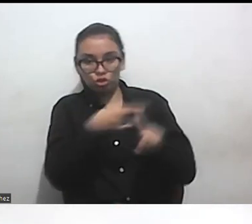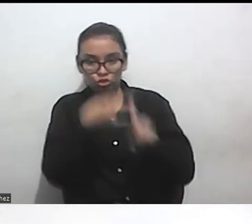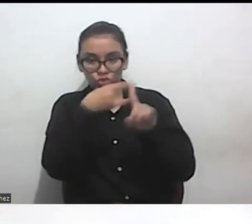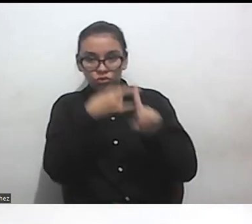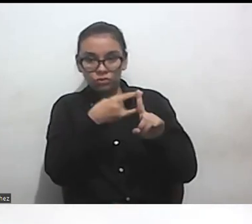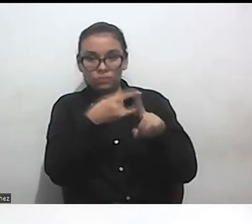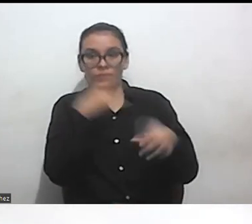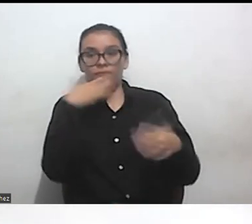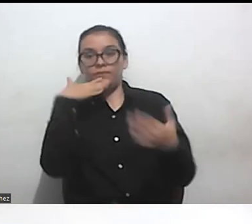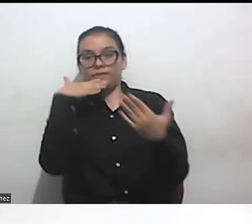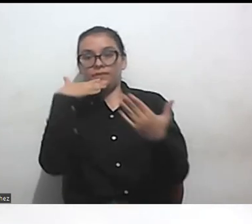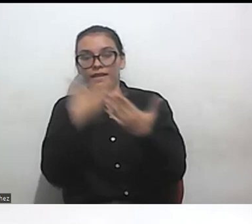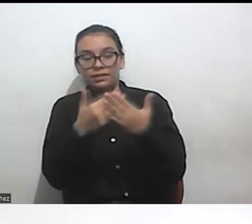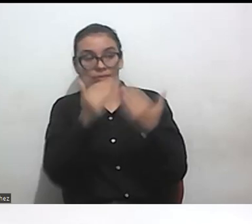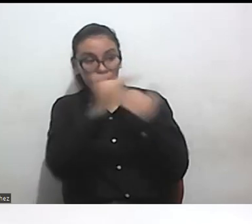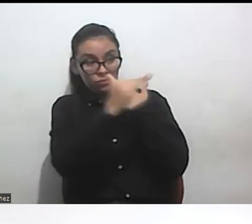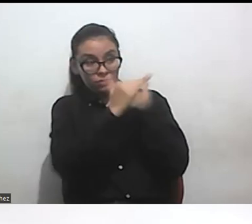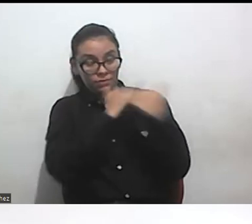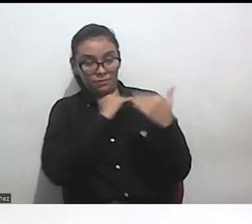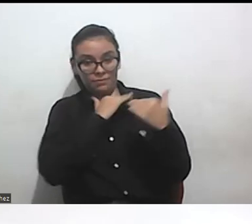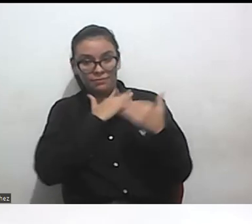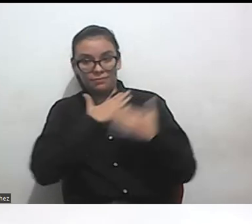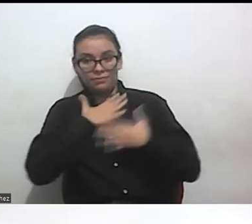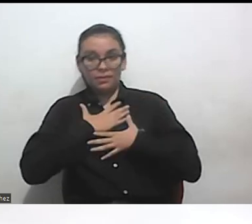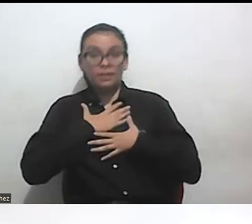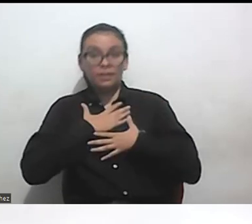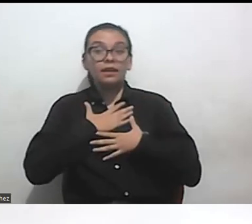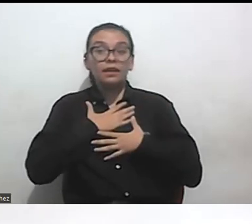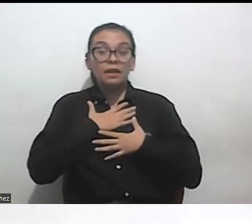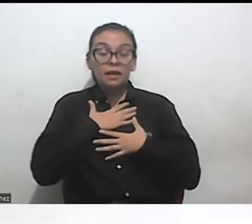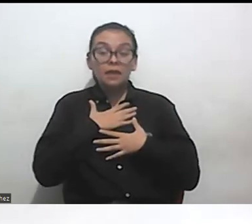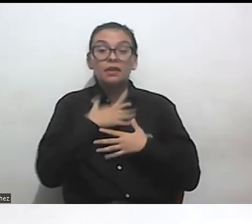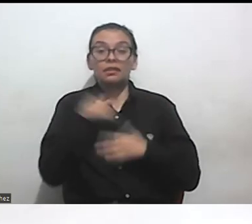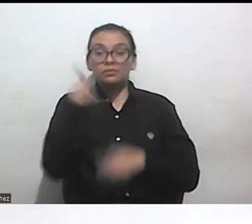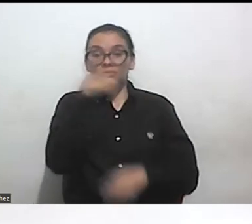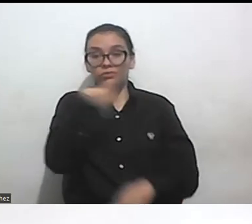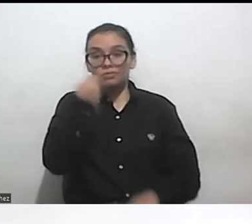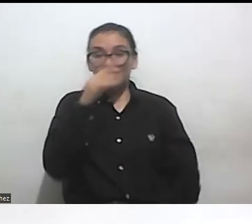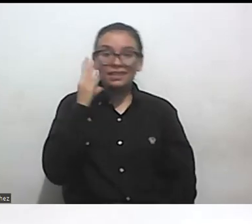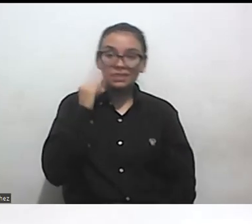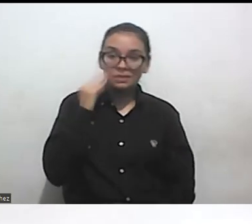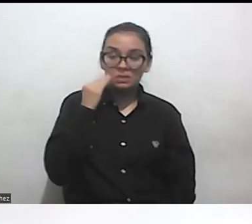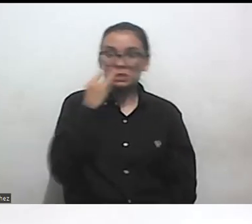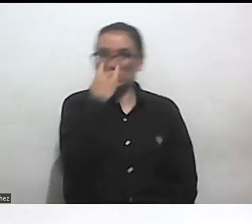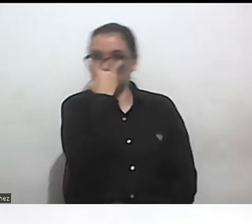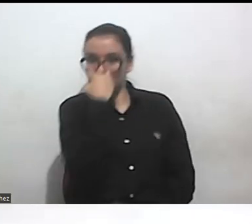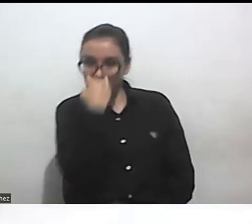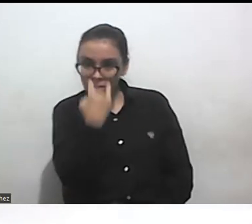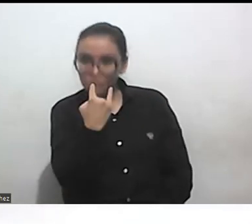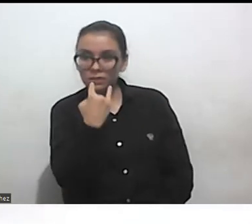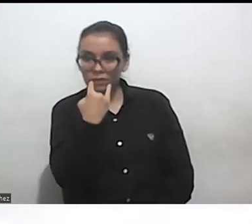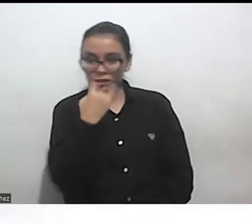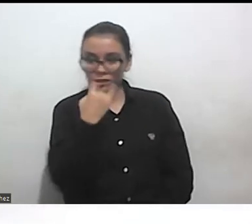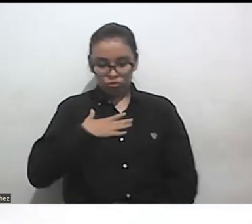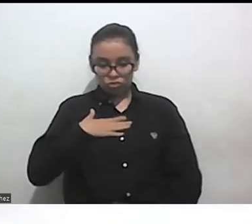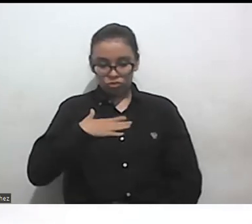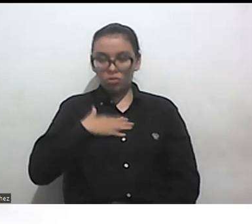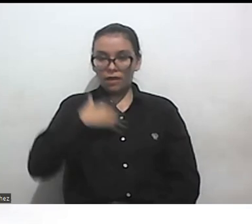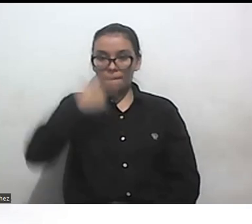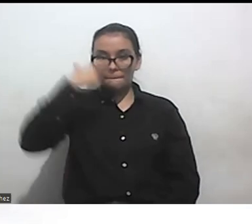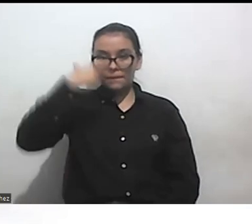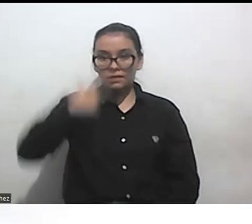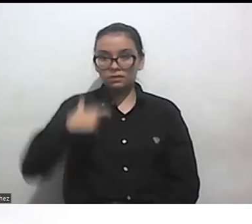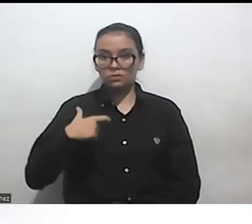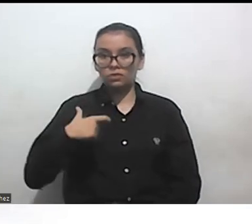por la invitación me parece interesante todo lo que se ha hablado soy una persona con